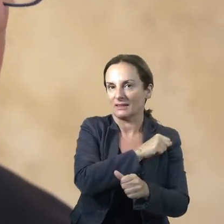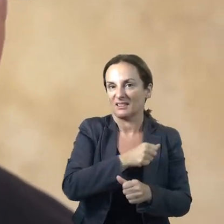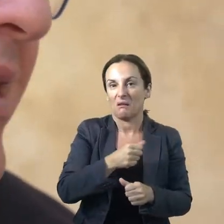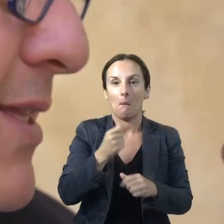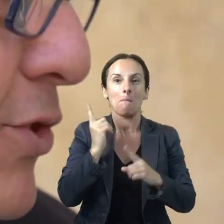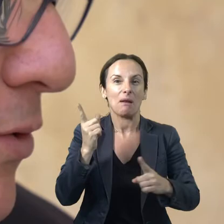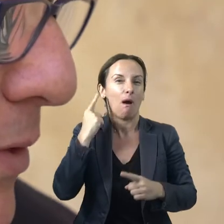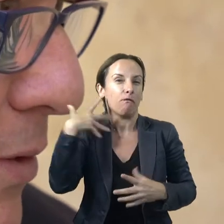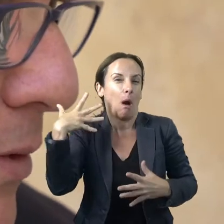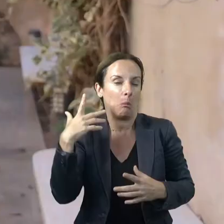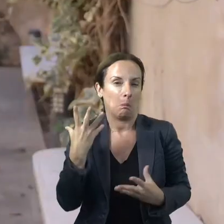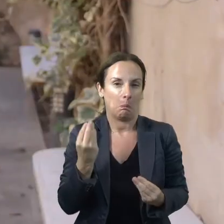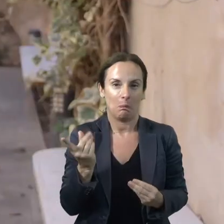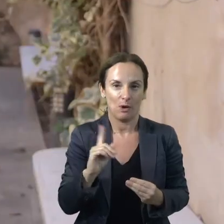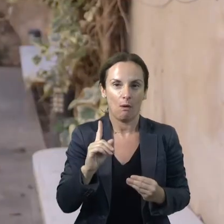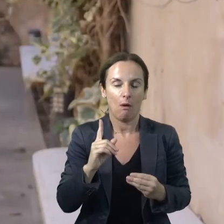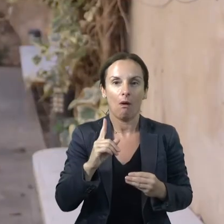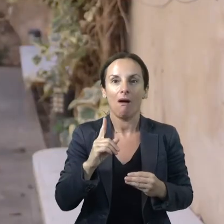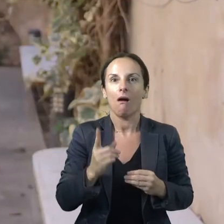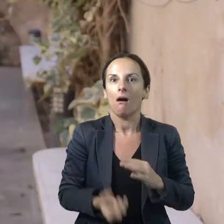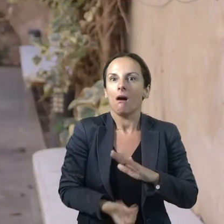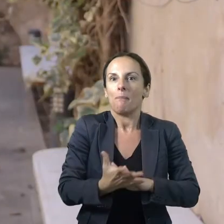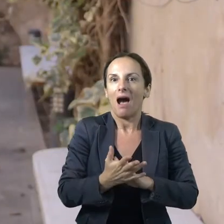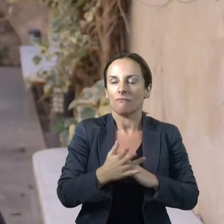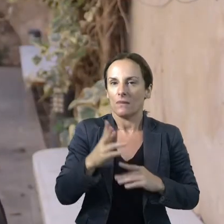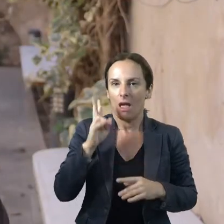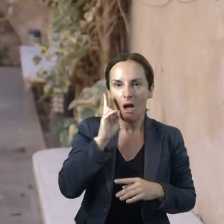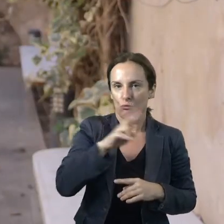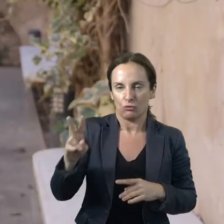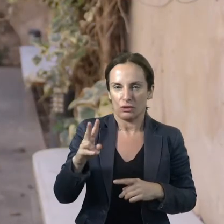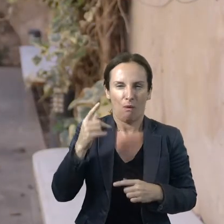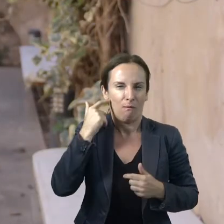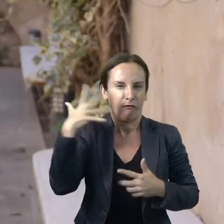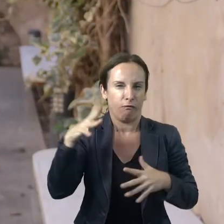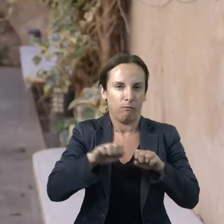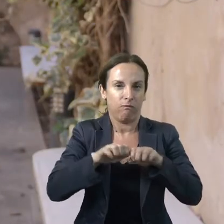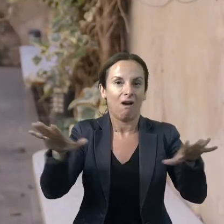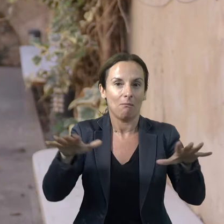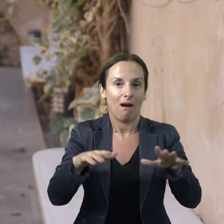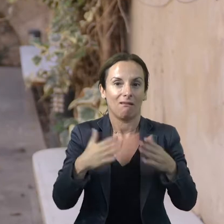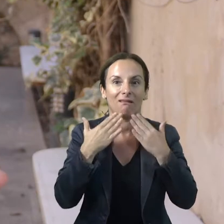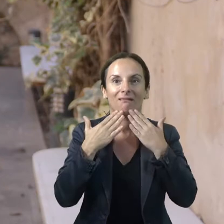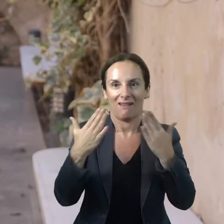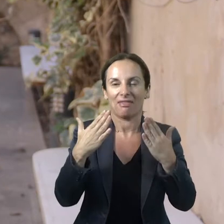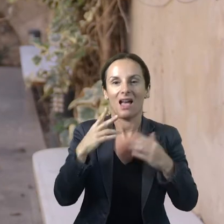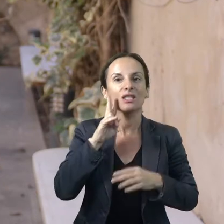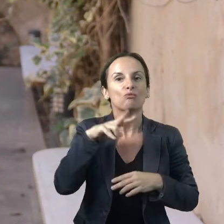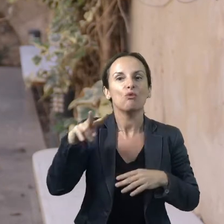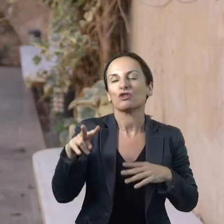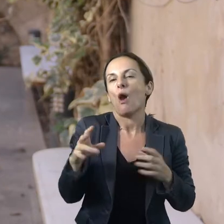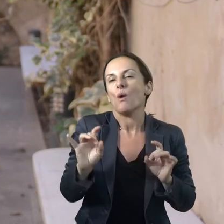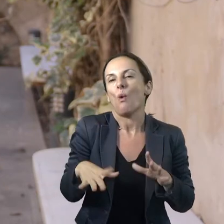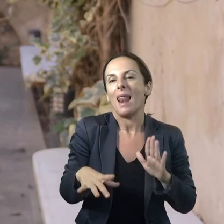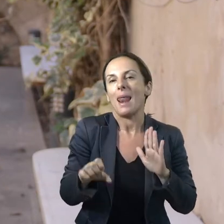Bilbao desconocido, y Bilbao con el Guggenheim hay un montón de gente. O sea, el museo puede ser una marca de ciudad.